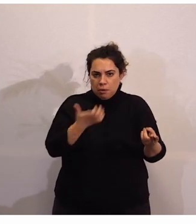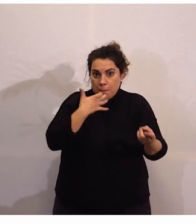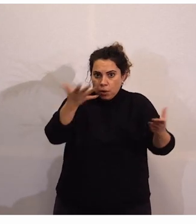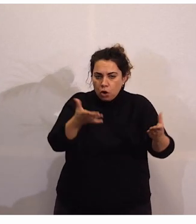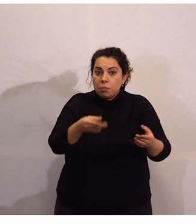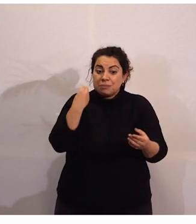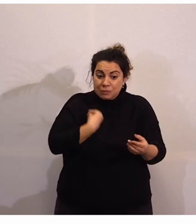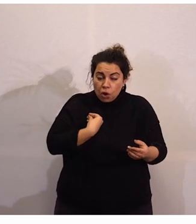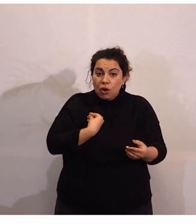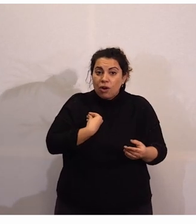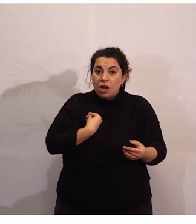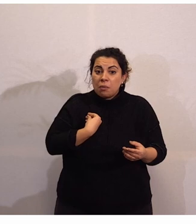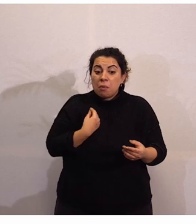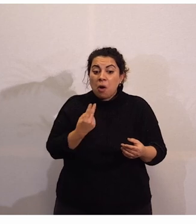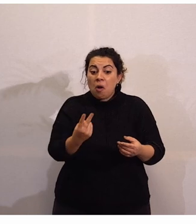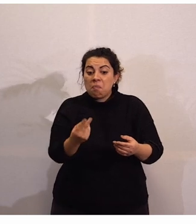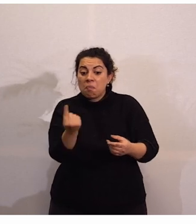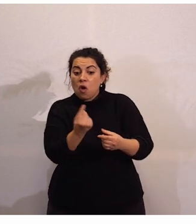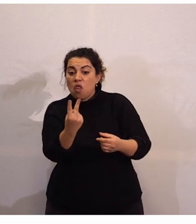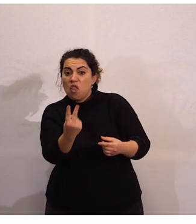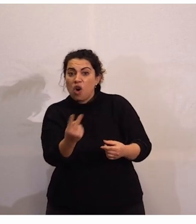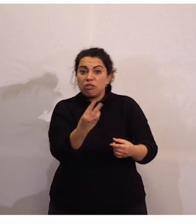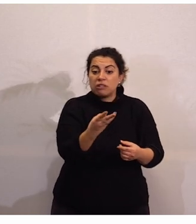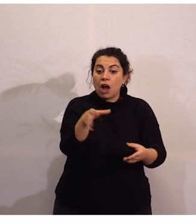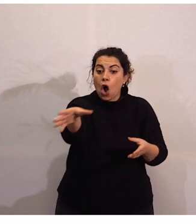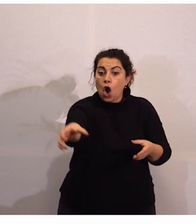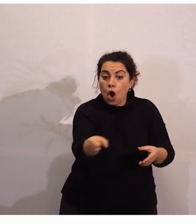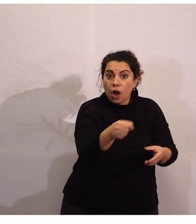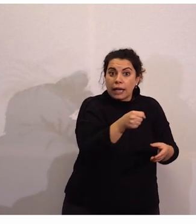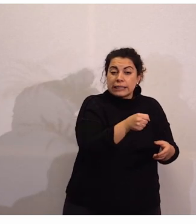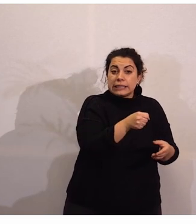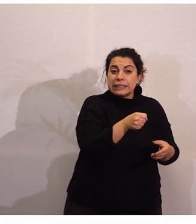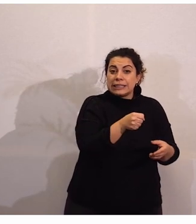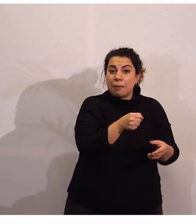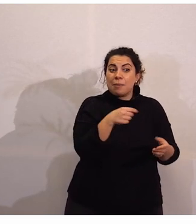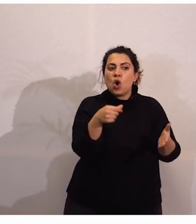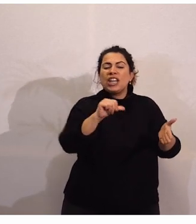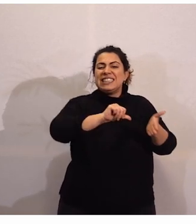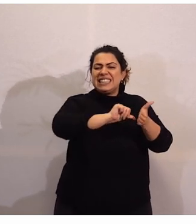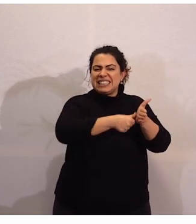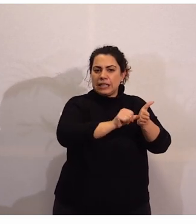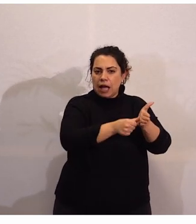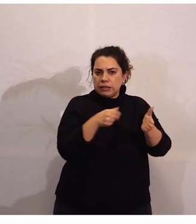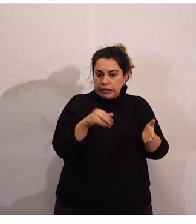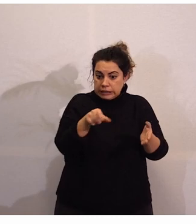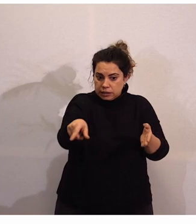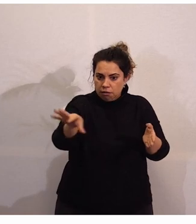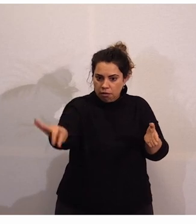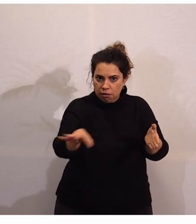pues coger dos o tres y lo colocáis con estas chinchetas que tenemos aquí,